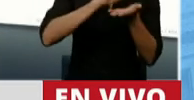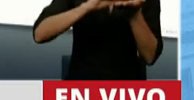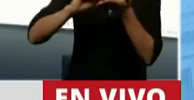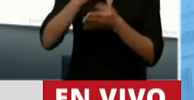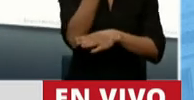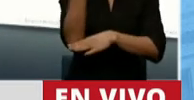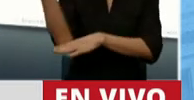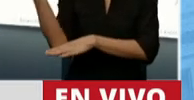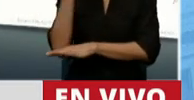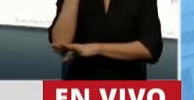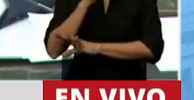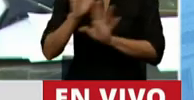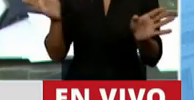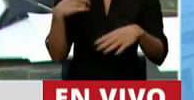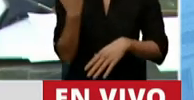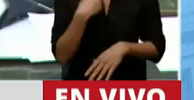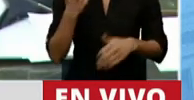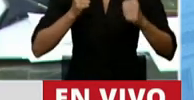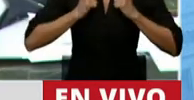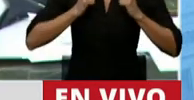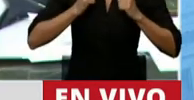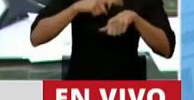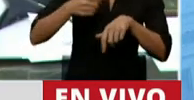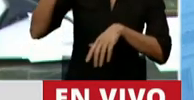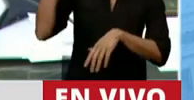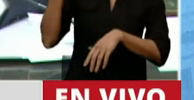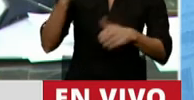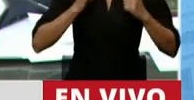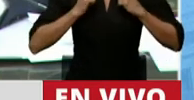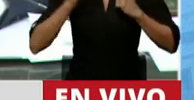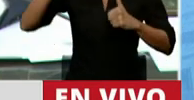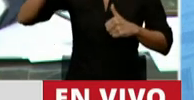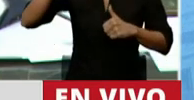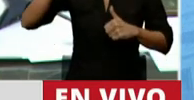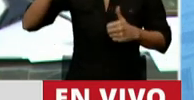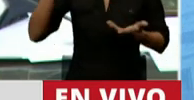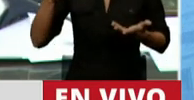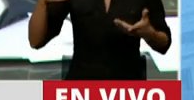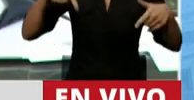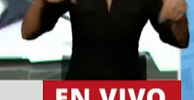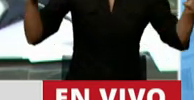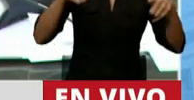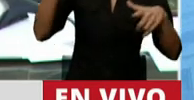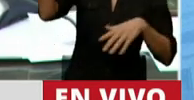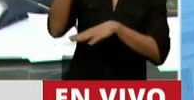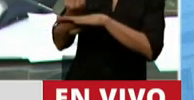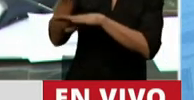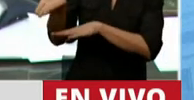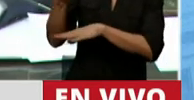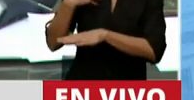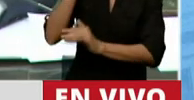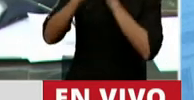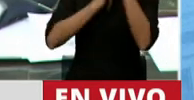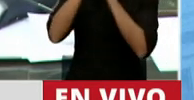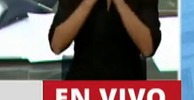palabra, lo estábamos esperando desde hace mucho tiempo. Esperemos que ahora más cumpla con su obligación de rendir cuentas de